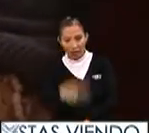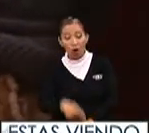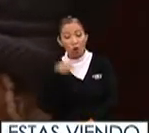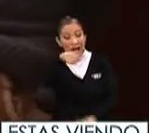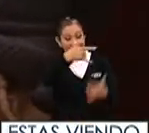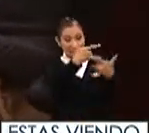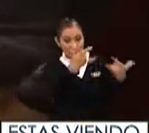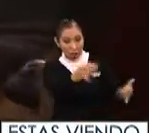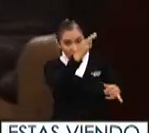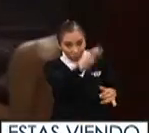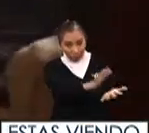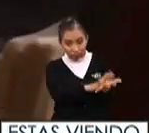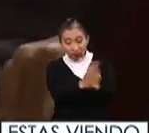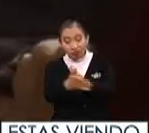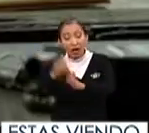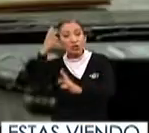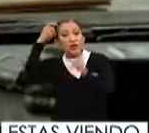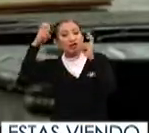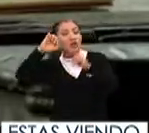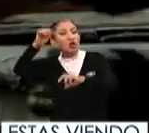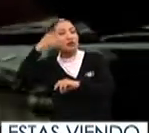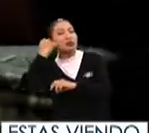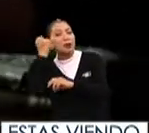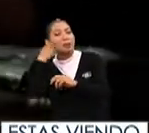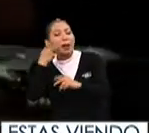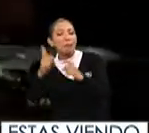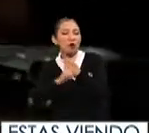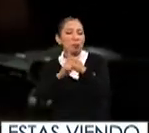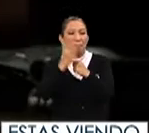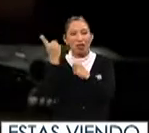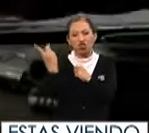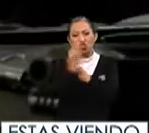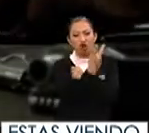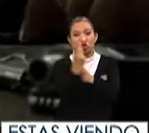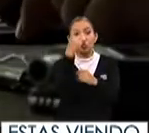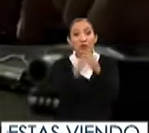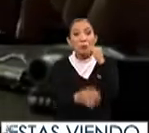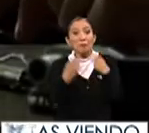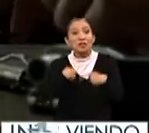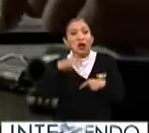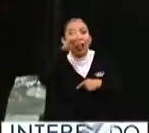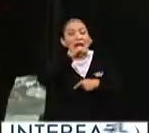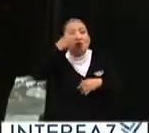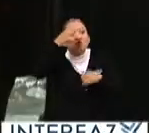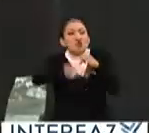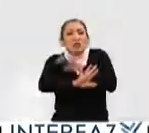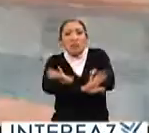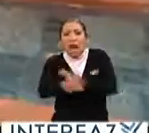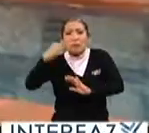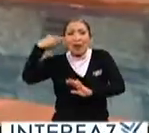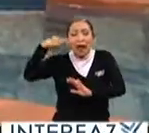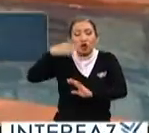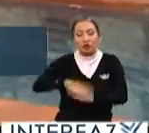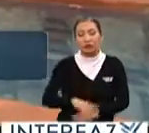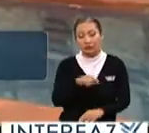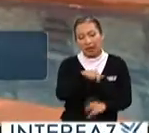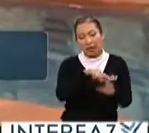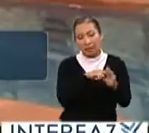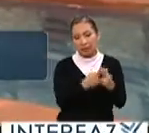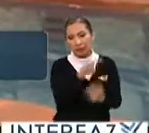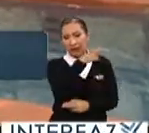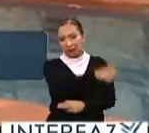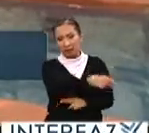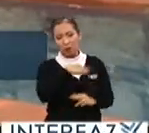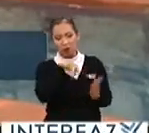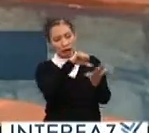Basada en una historia real, Sueño en otro idioma aborda el conflicto entre los dos últimos hablantes de una lengua en Veracruz. Todo parte de un